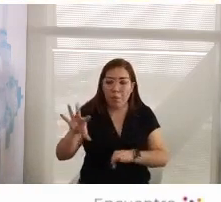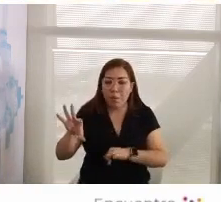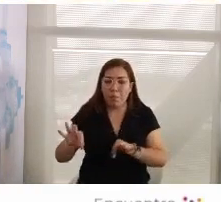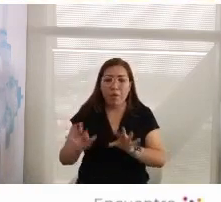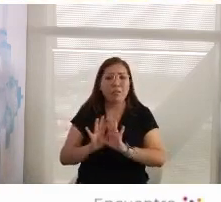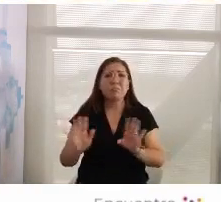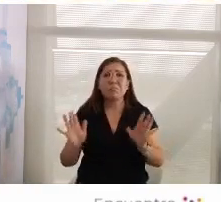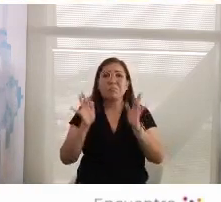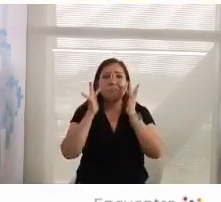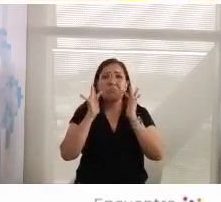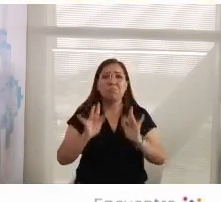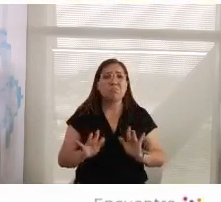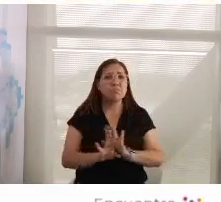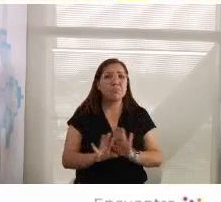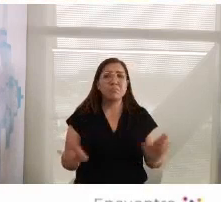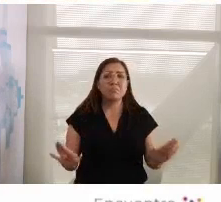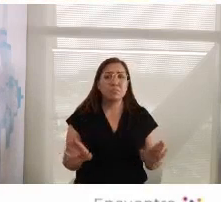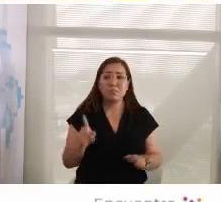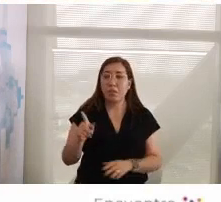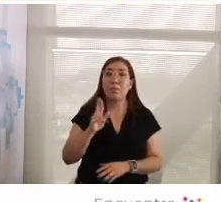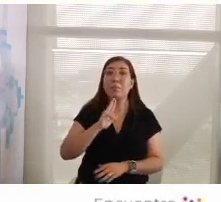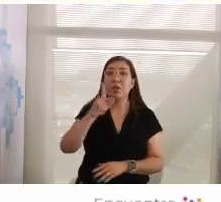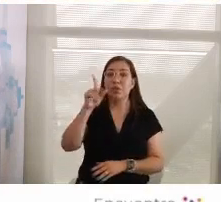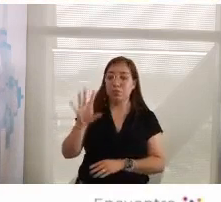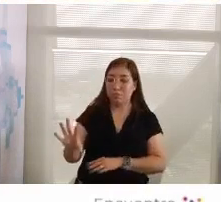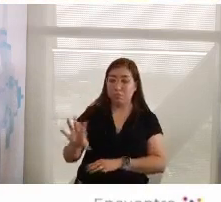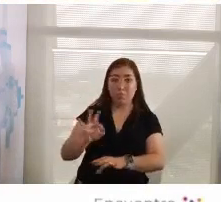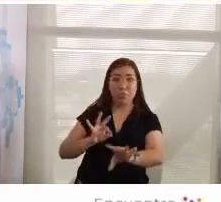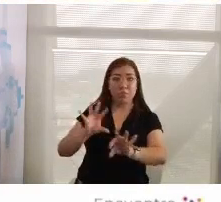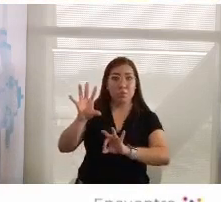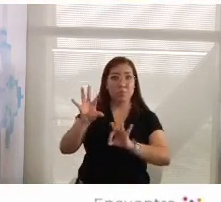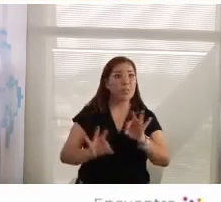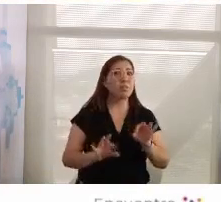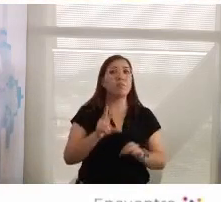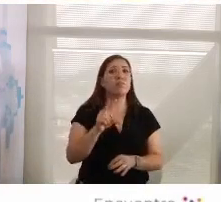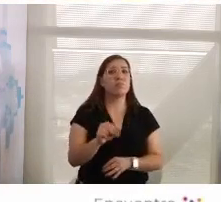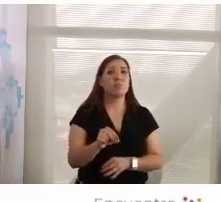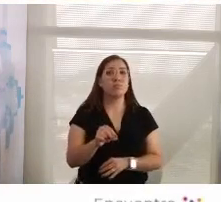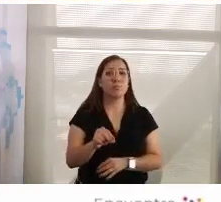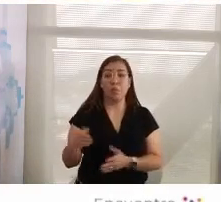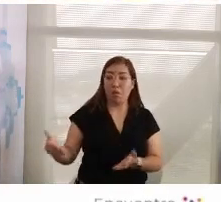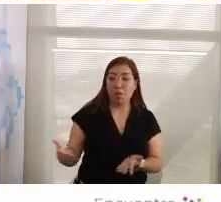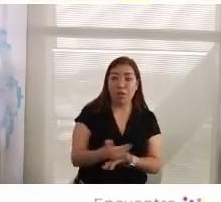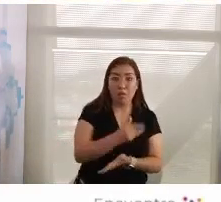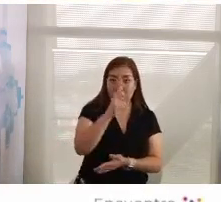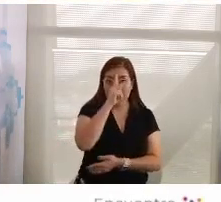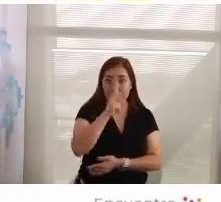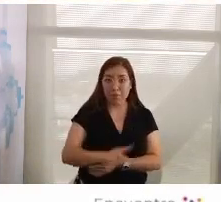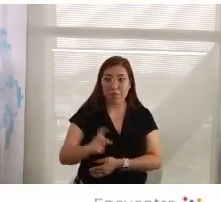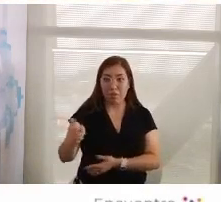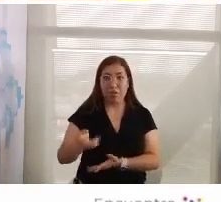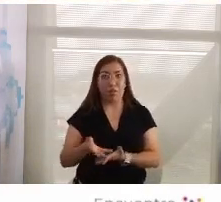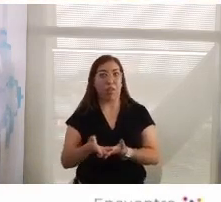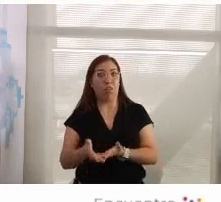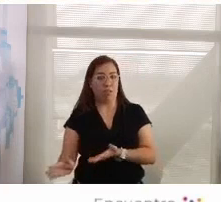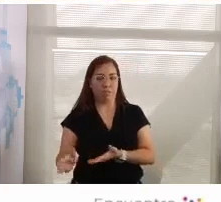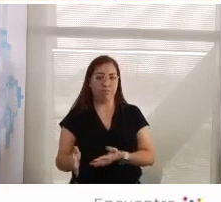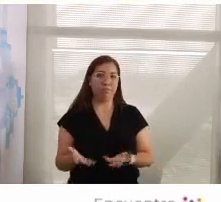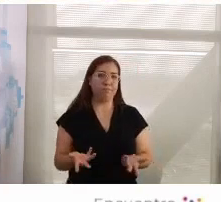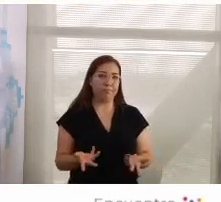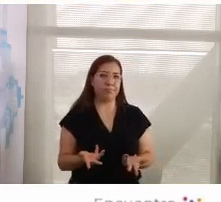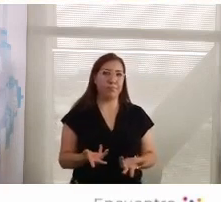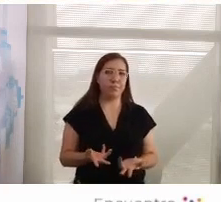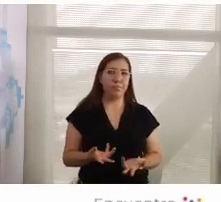Ya no poner a los mejores, sino evitar que entren los peores. El partido